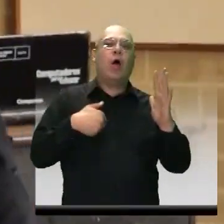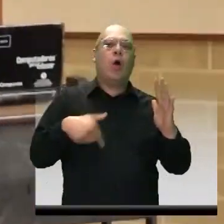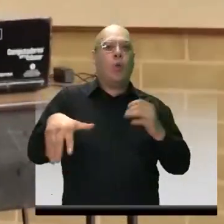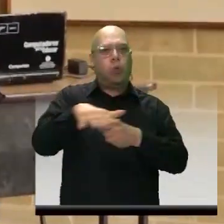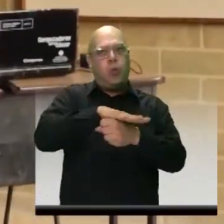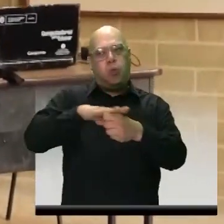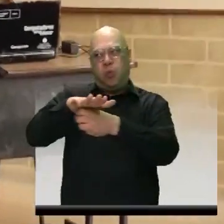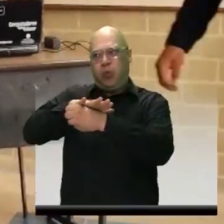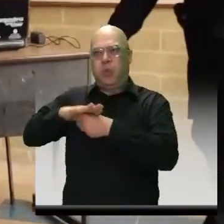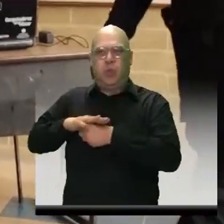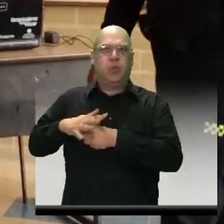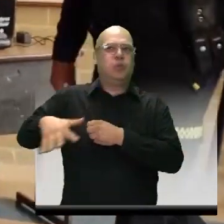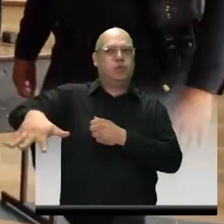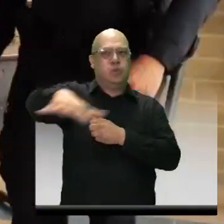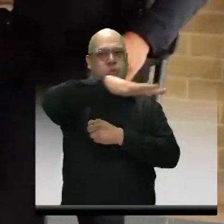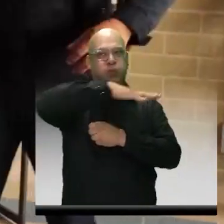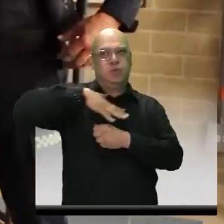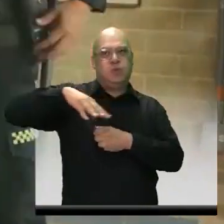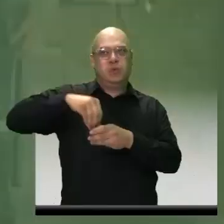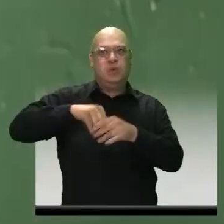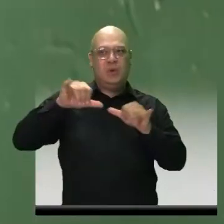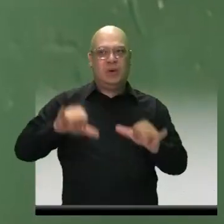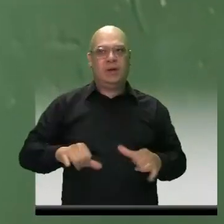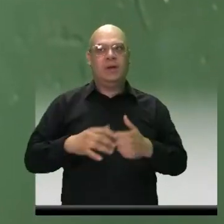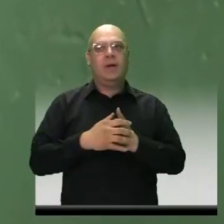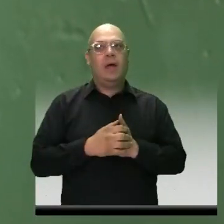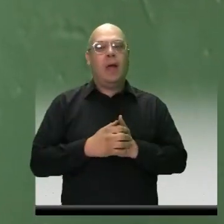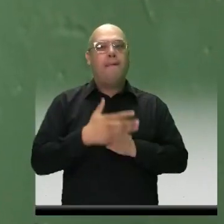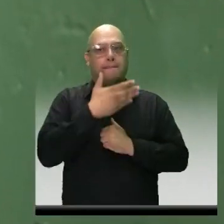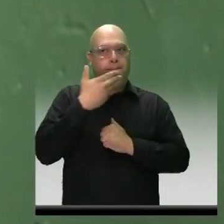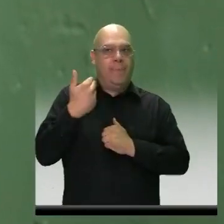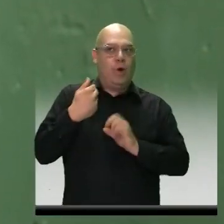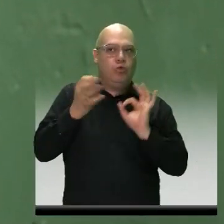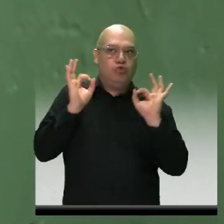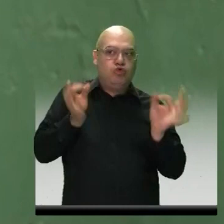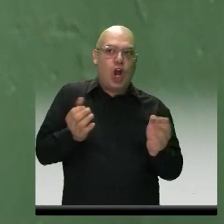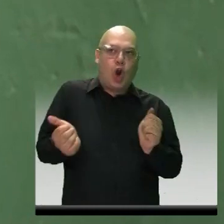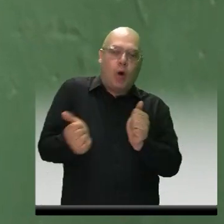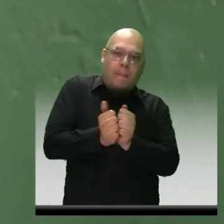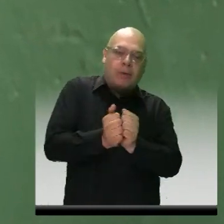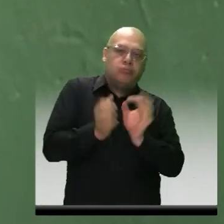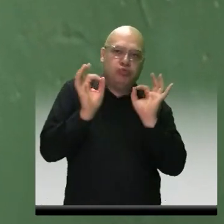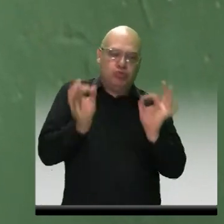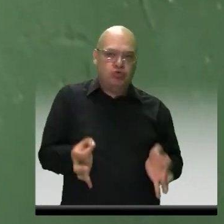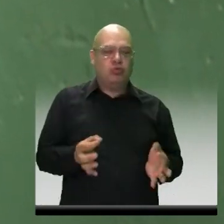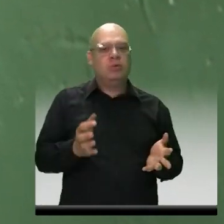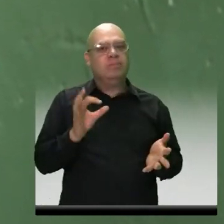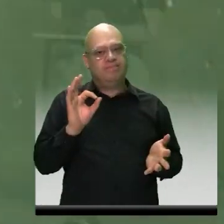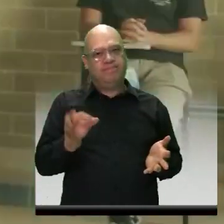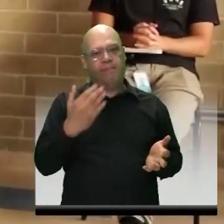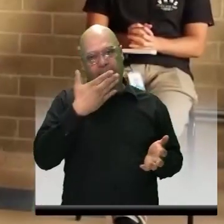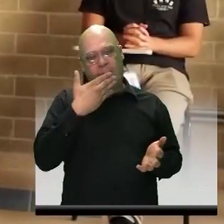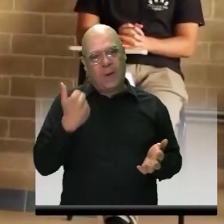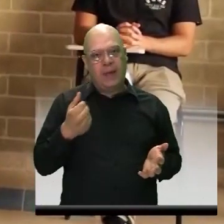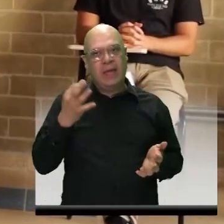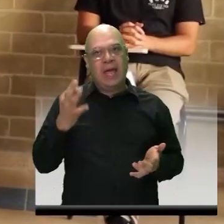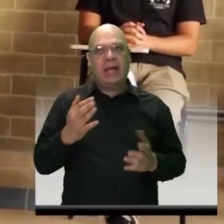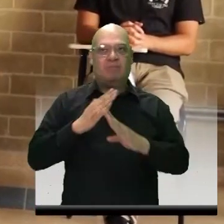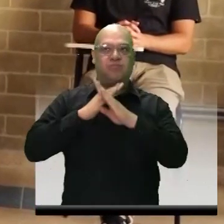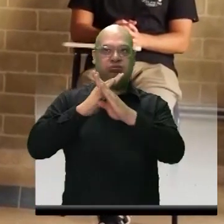nuestros alrededores, entonces es mejor que estemos en contra de ese acompañamiento, ya que nos da una seguridad.